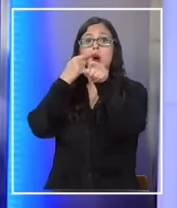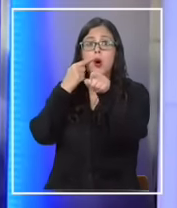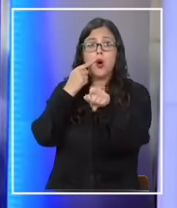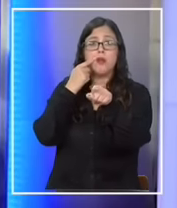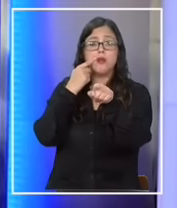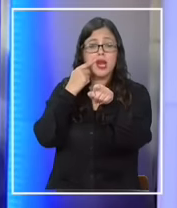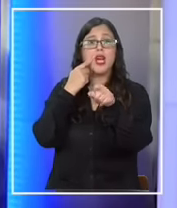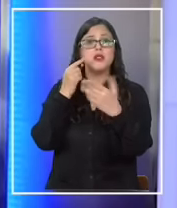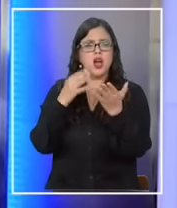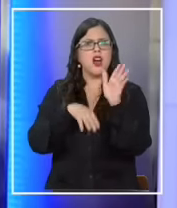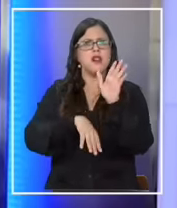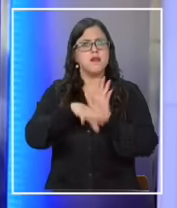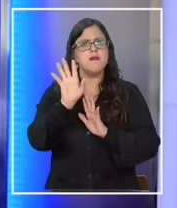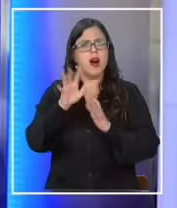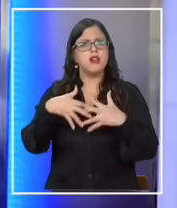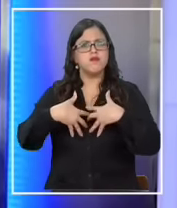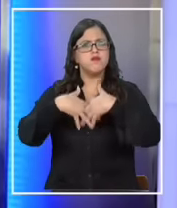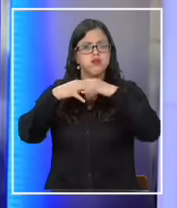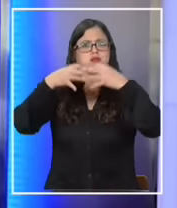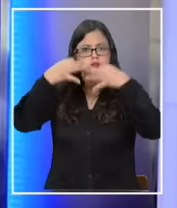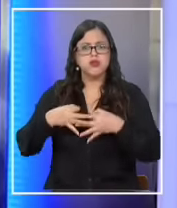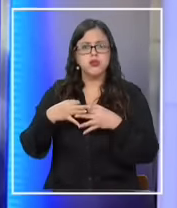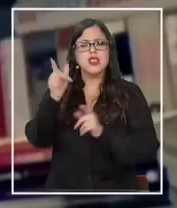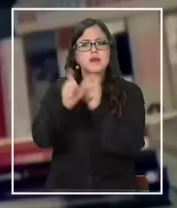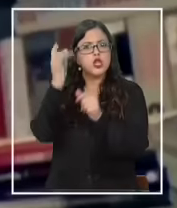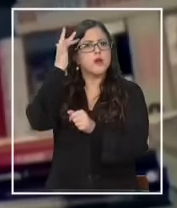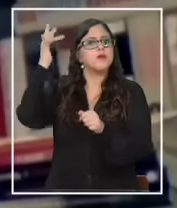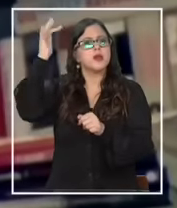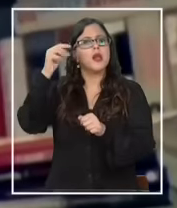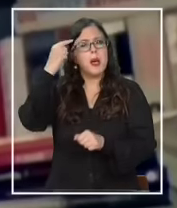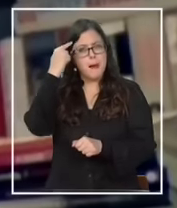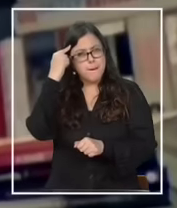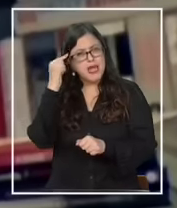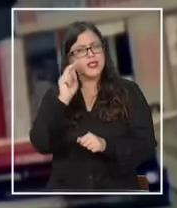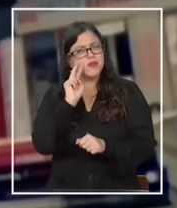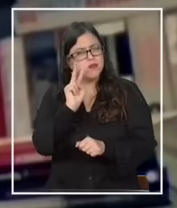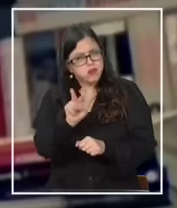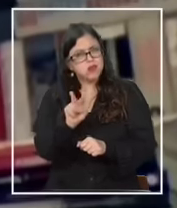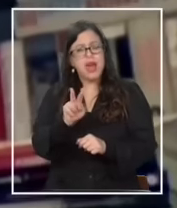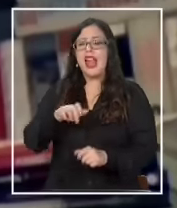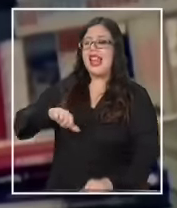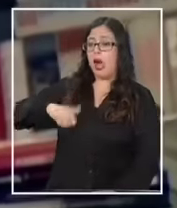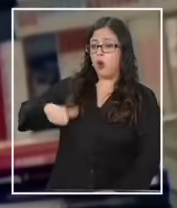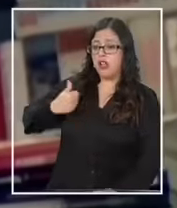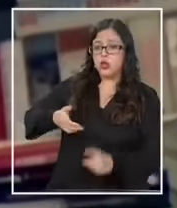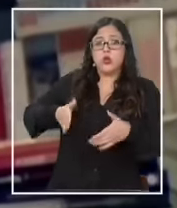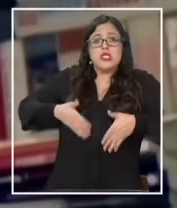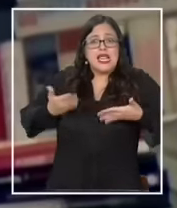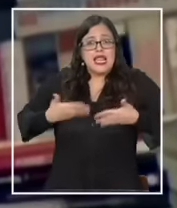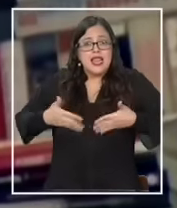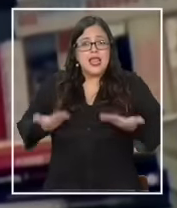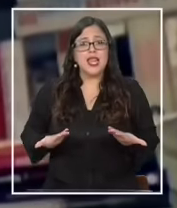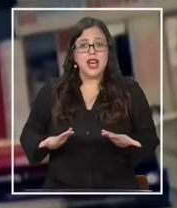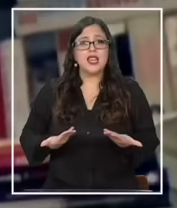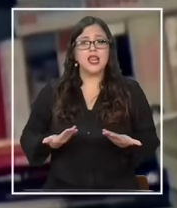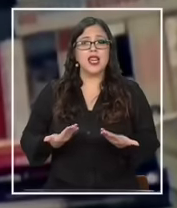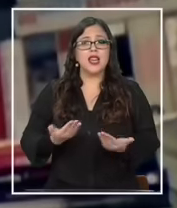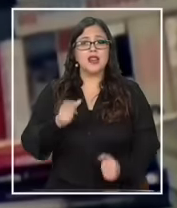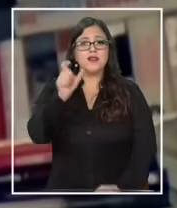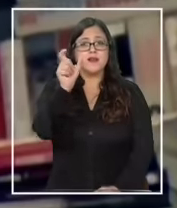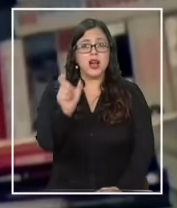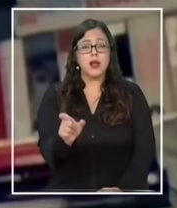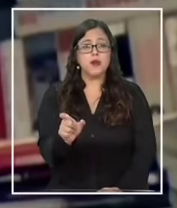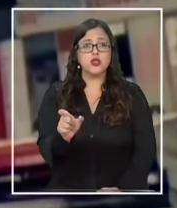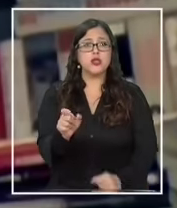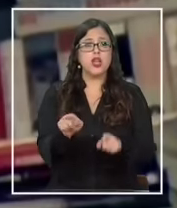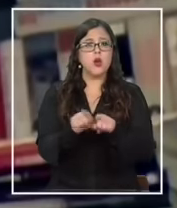de hecho expertos ya analizan el panorama político la juventud la energía y todo lo que acompaña finalmente a la categoría de juventud